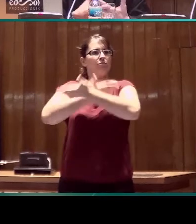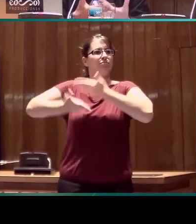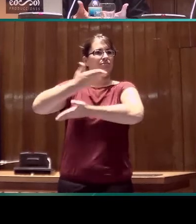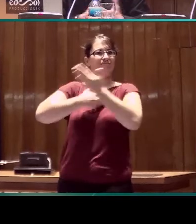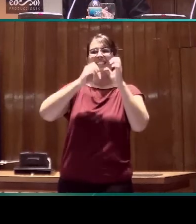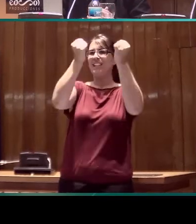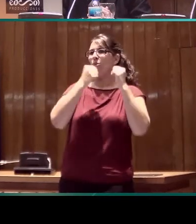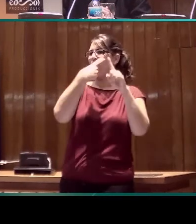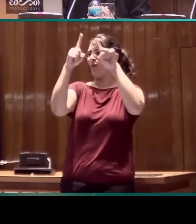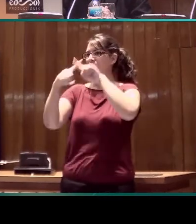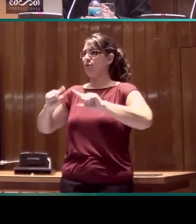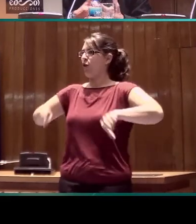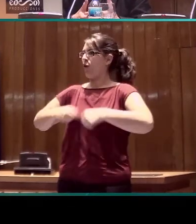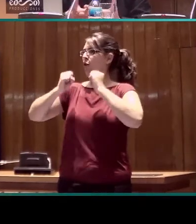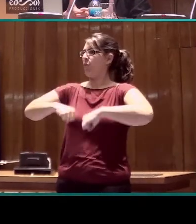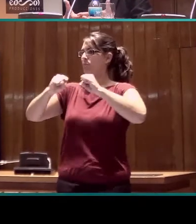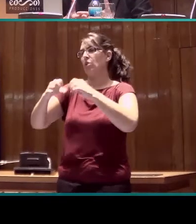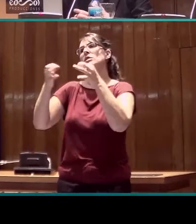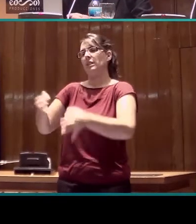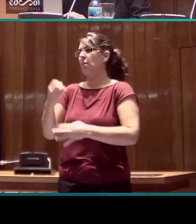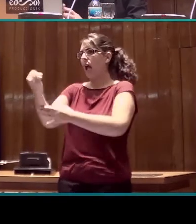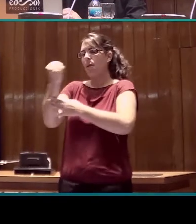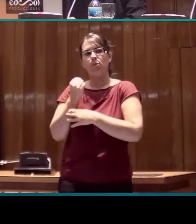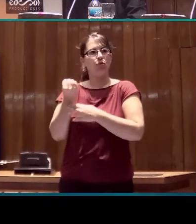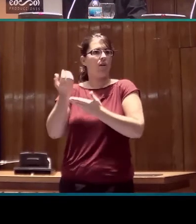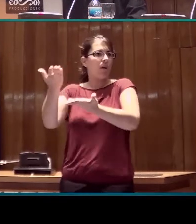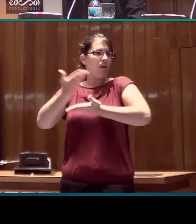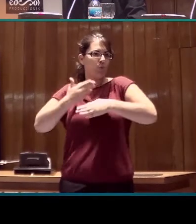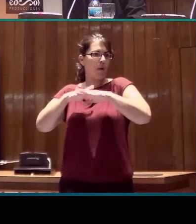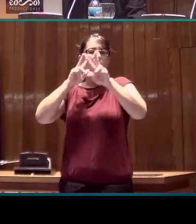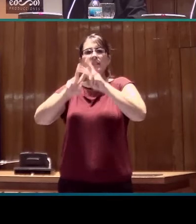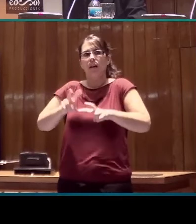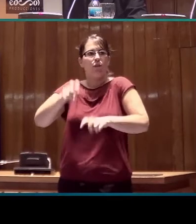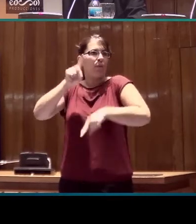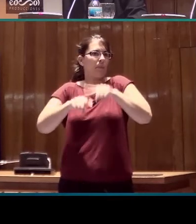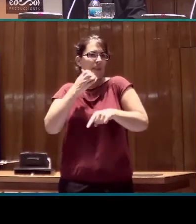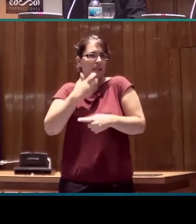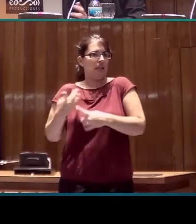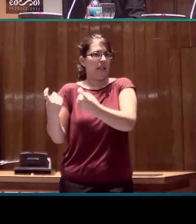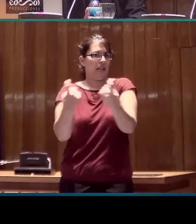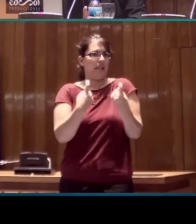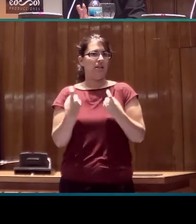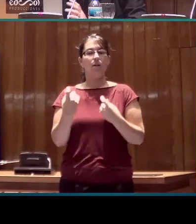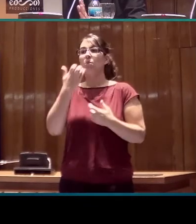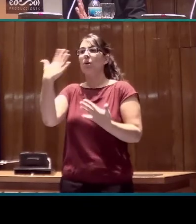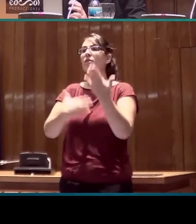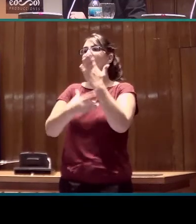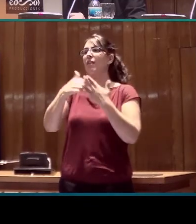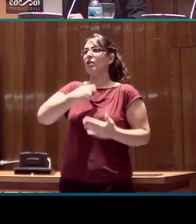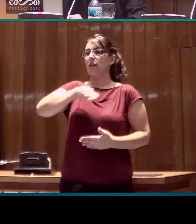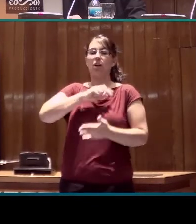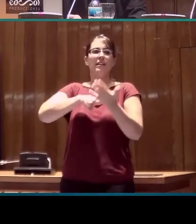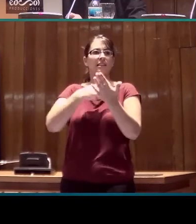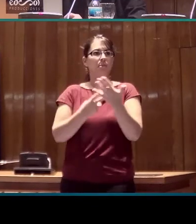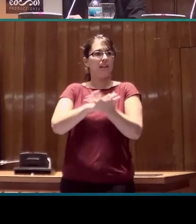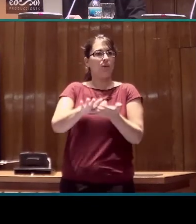siempre nos apoyan y nos prestan su ayuda en cualquiera de las investigaciones en las que los necesitamos, como la Federación Española de Intérpretes de Lenguas